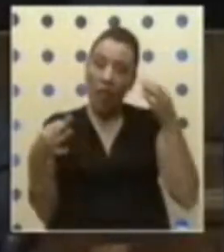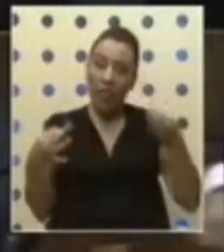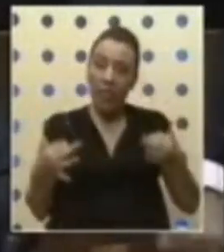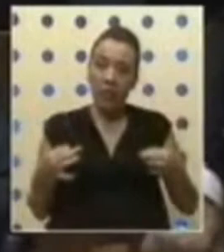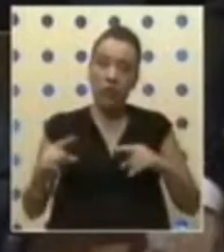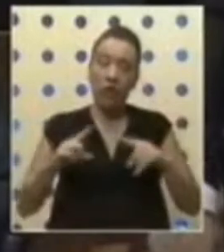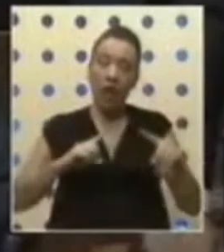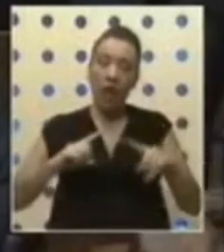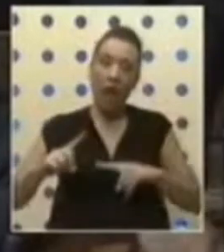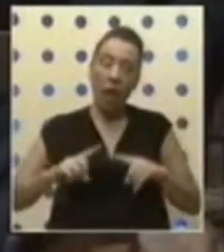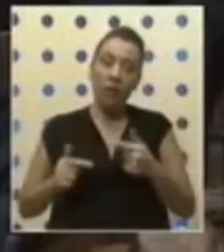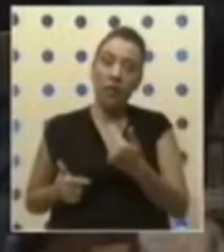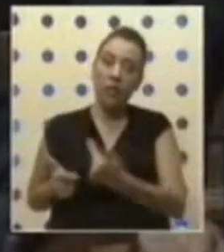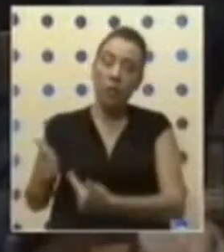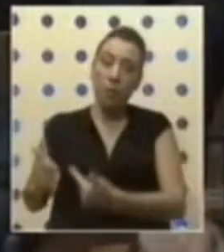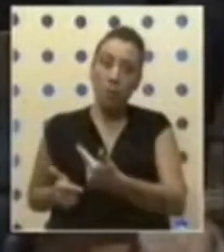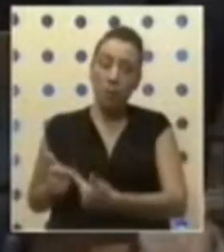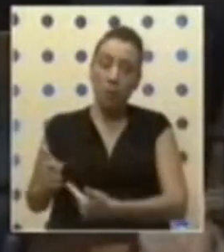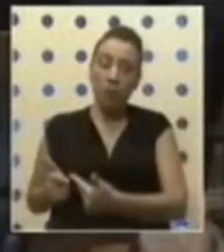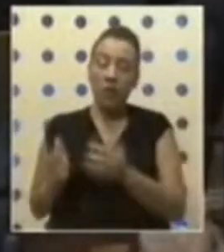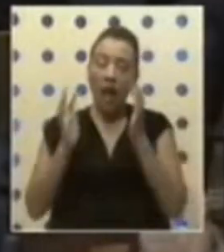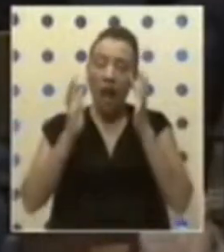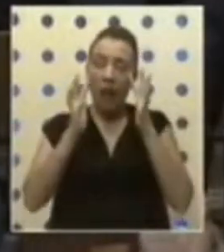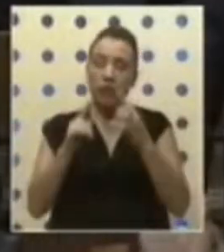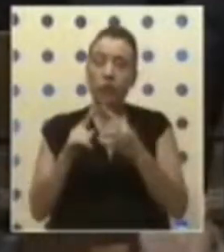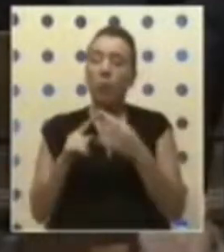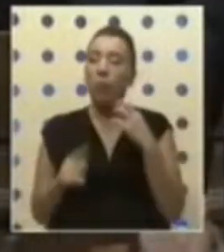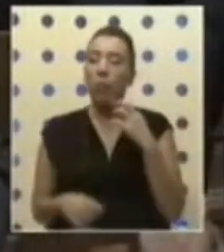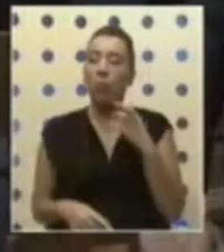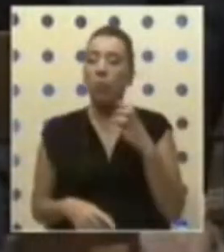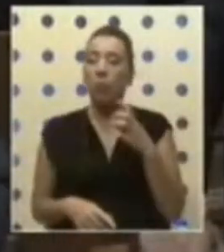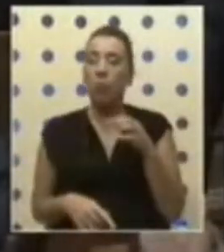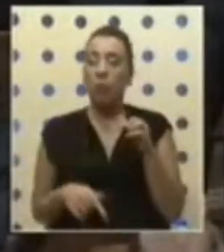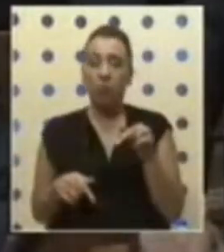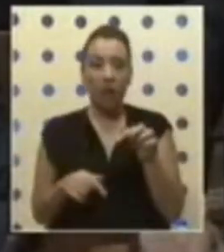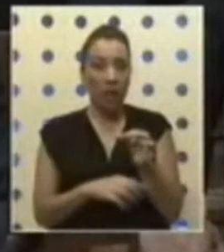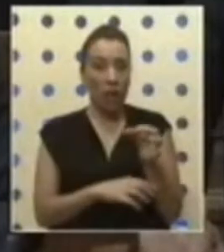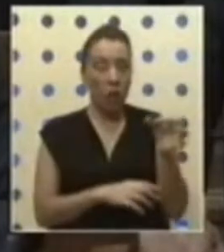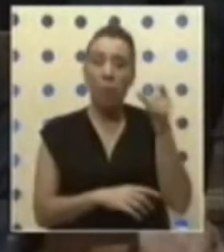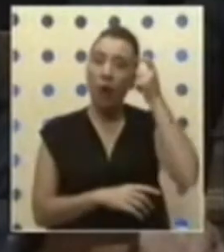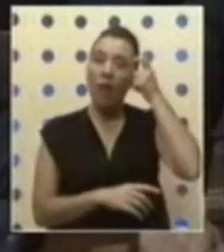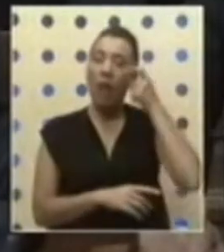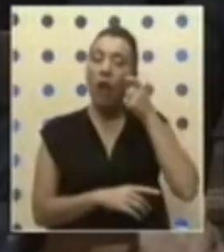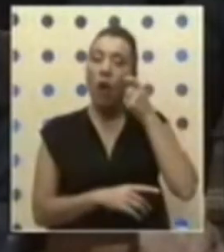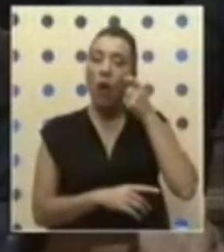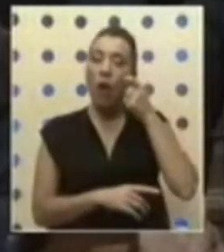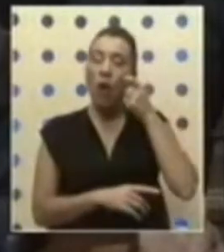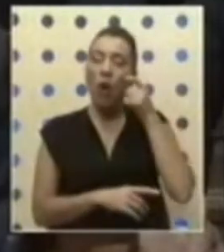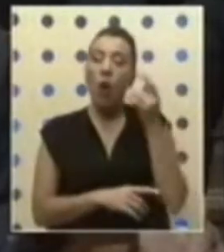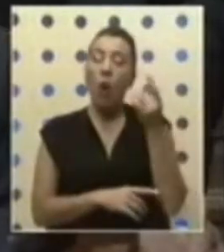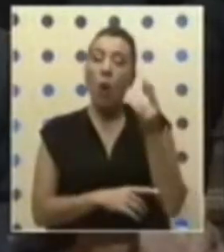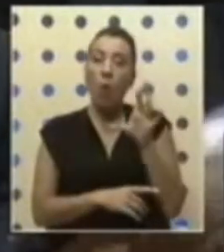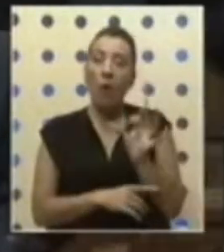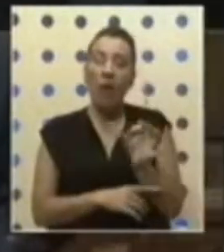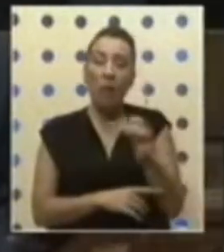administrativa y política en atención al hecho de que en esta comuna de O'Higgins es la única